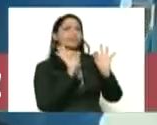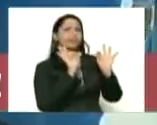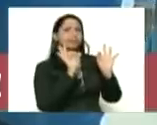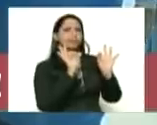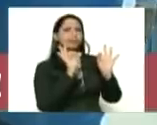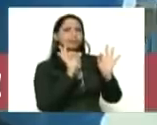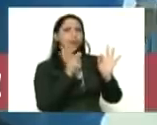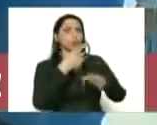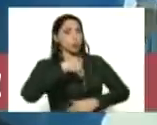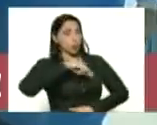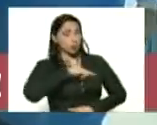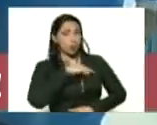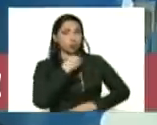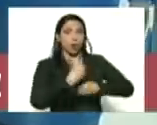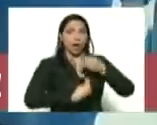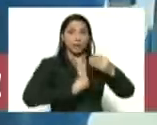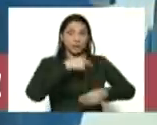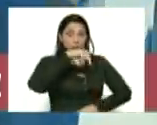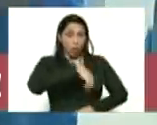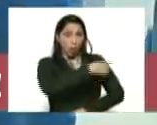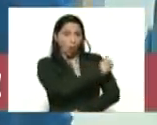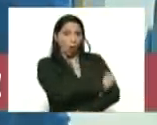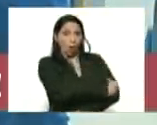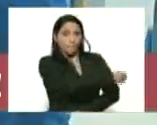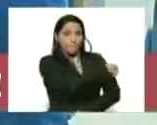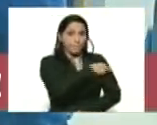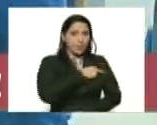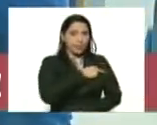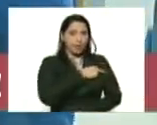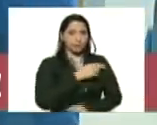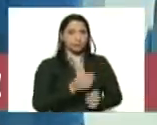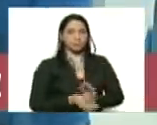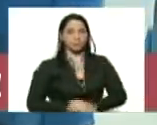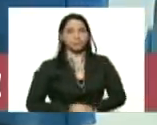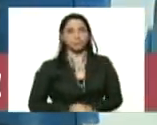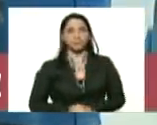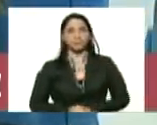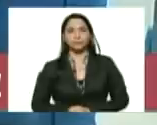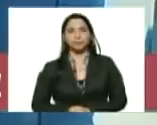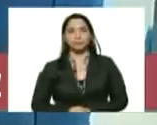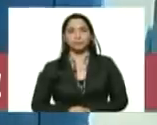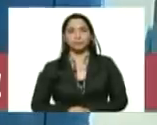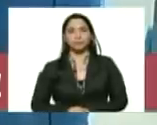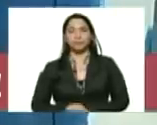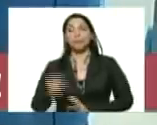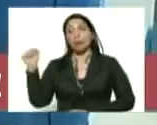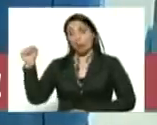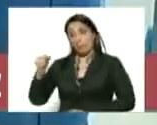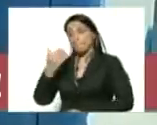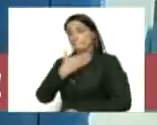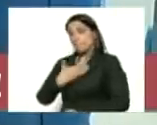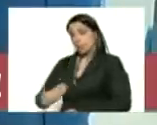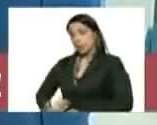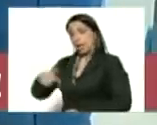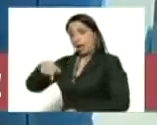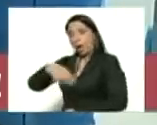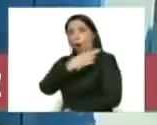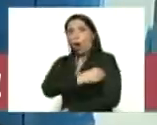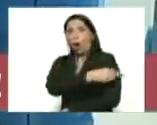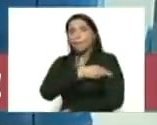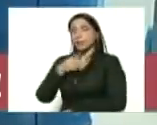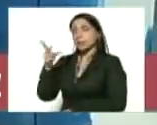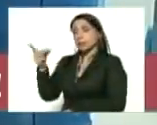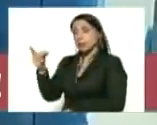lo que estamos hoy haciendo en este hospital del seguro social viceministro gracias Melvin si presidente aquí este hospital segundo